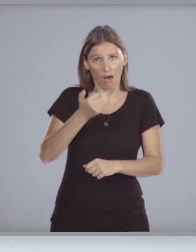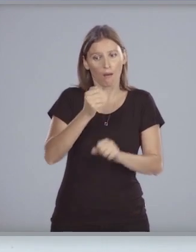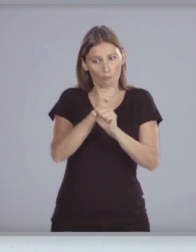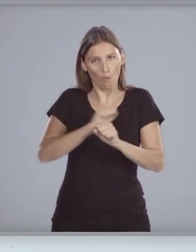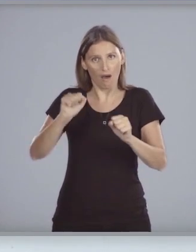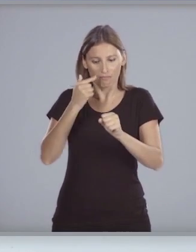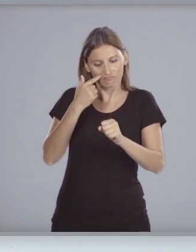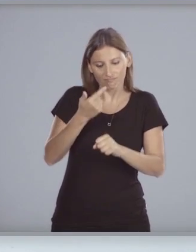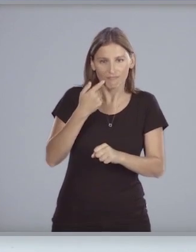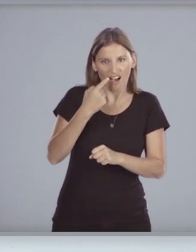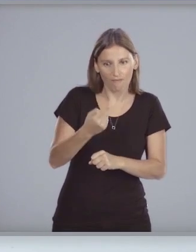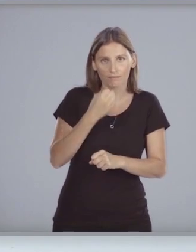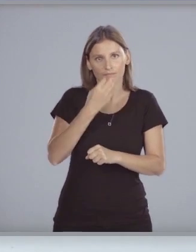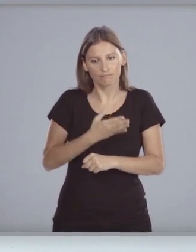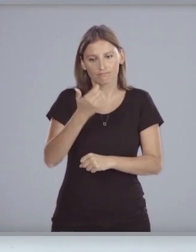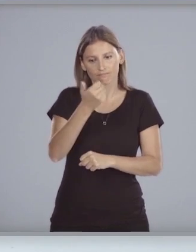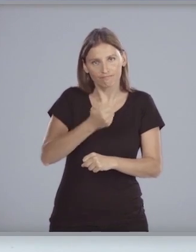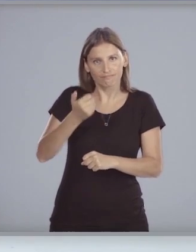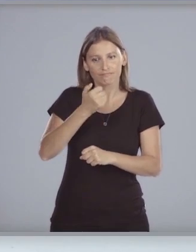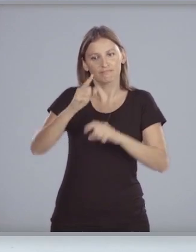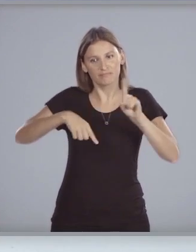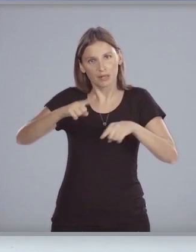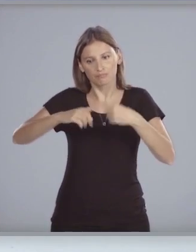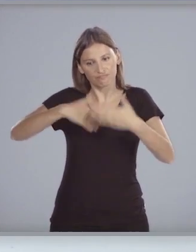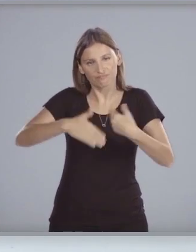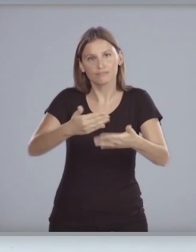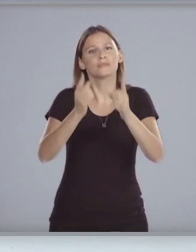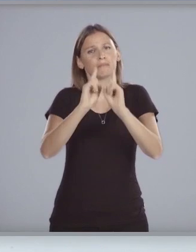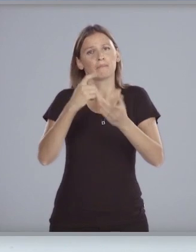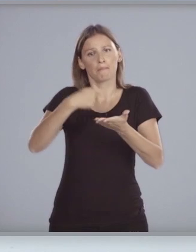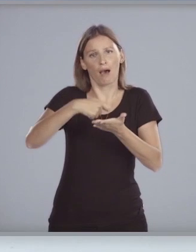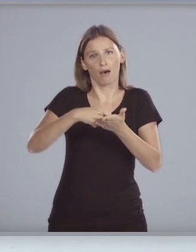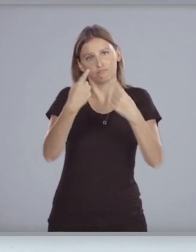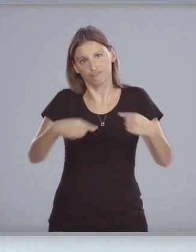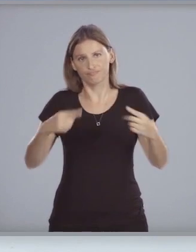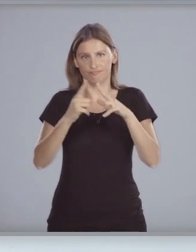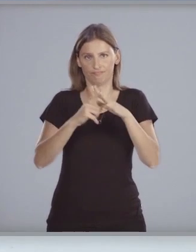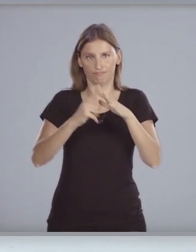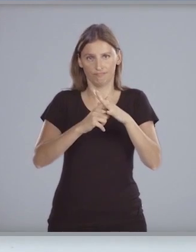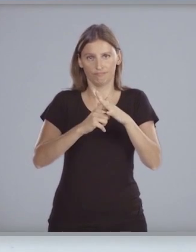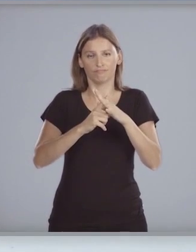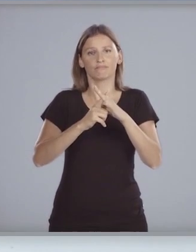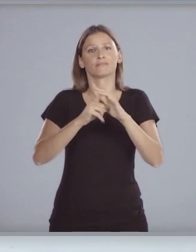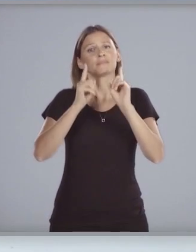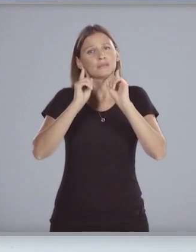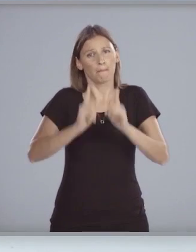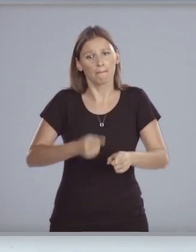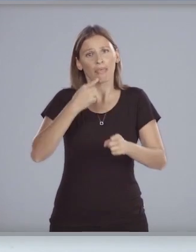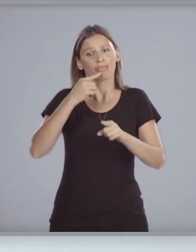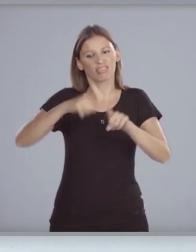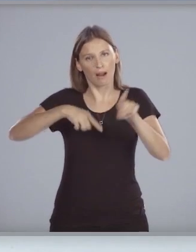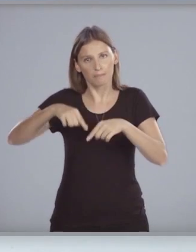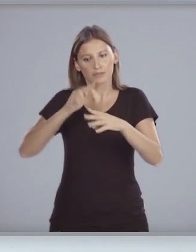celulares desde los cuales podrán hasta efectuarse los pagos correspondientes. El